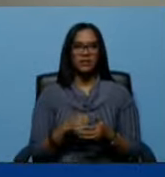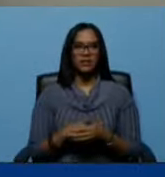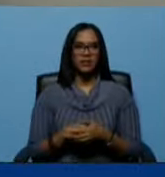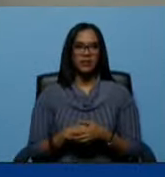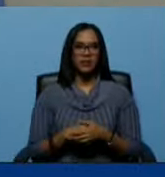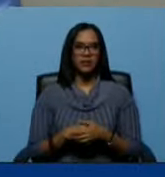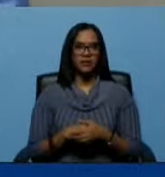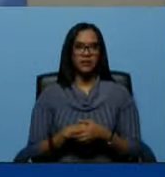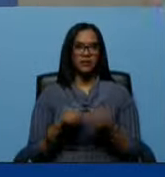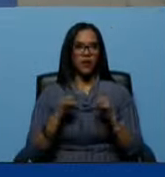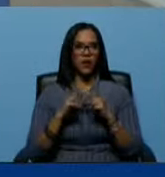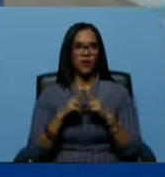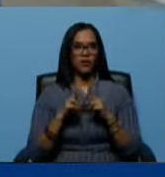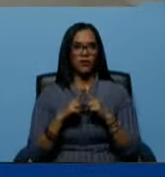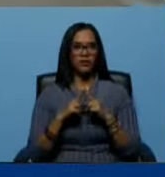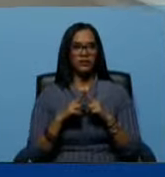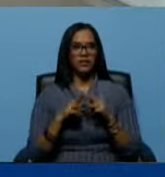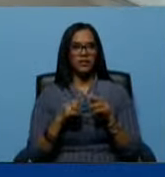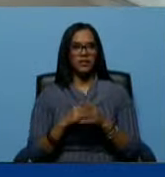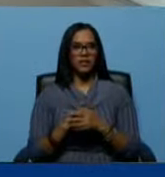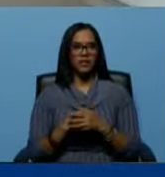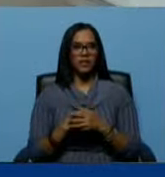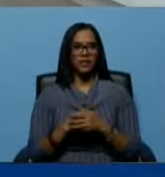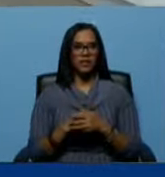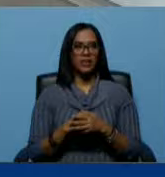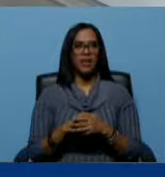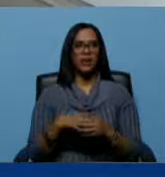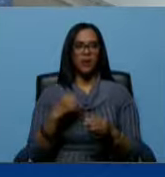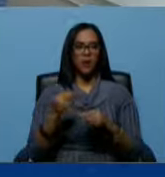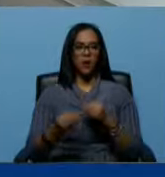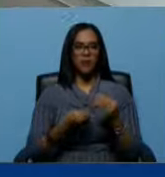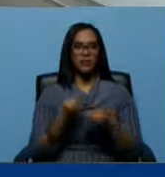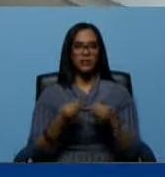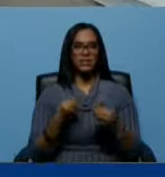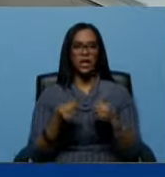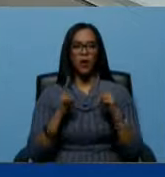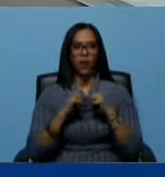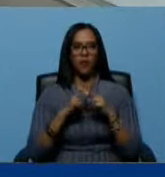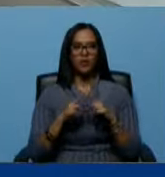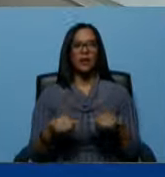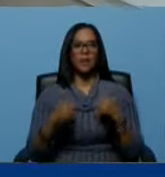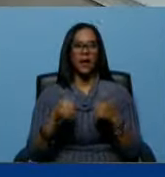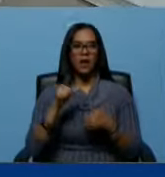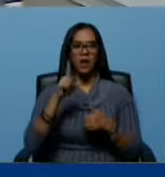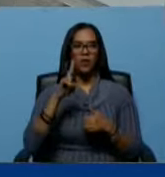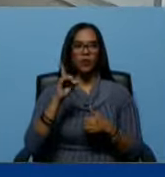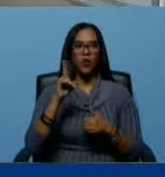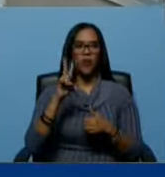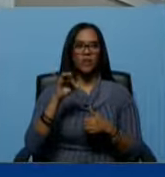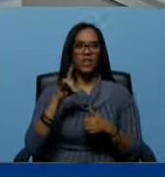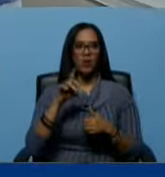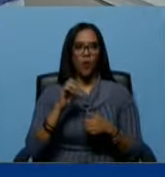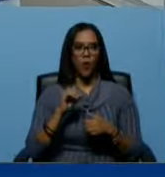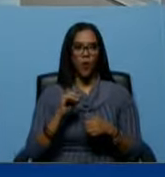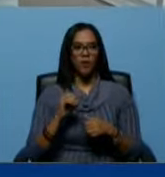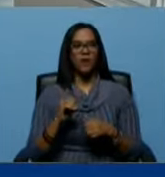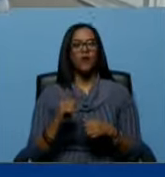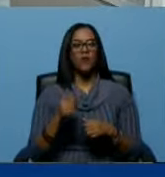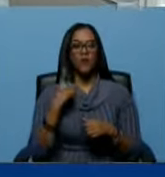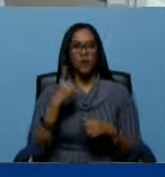No lo conoce, ¿verdad? lo conozco. Tenemos que hacer conocer más a Alfred Nazaret Ñáñez, a Ludovico Silva. Fue uno de los